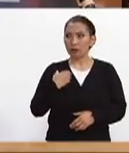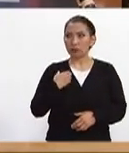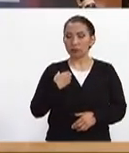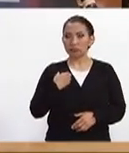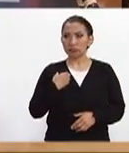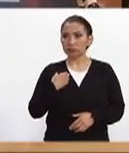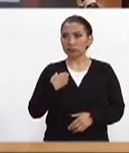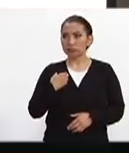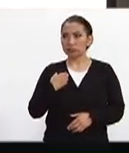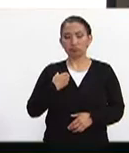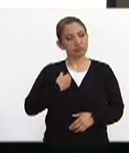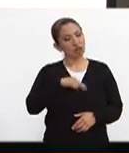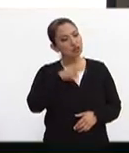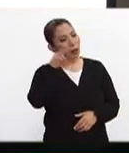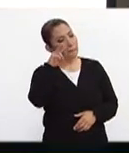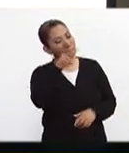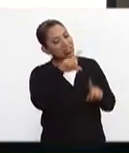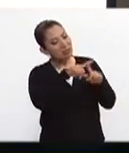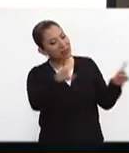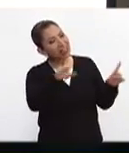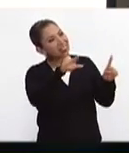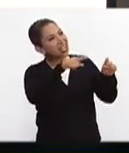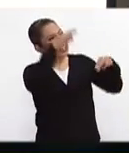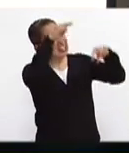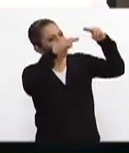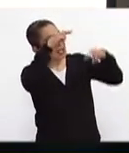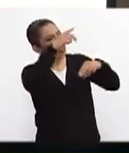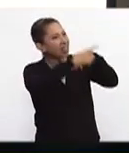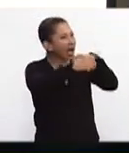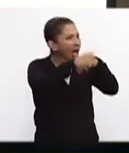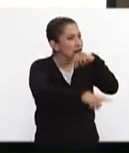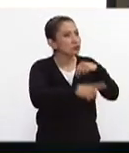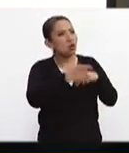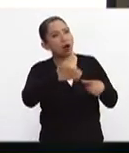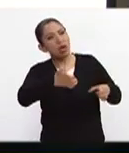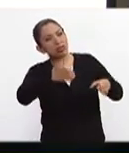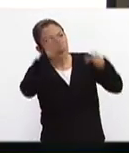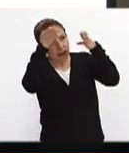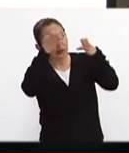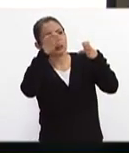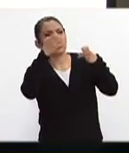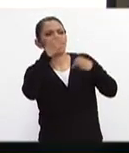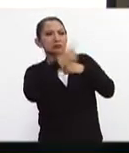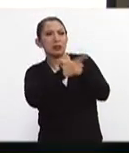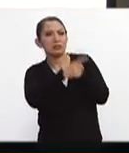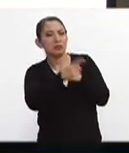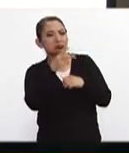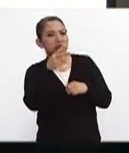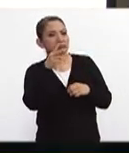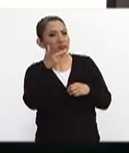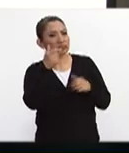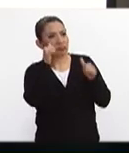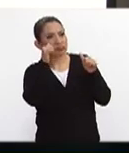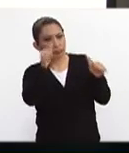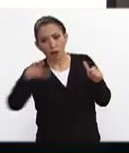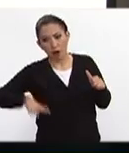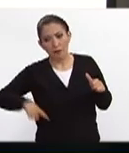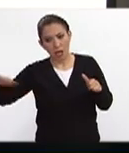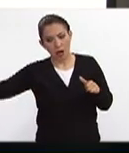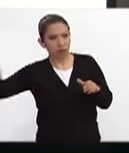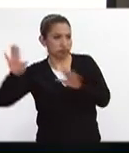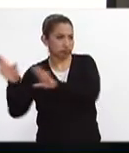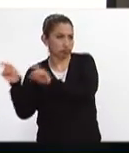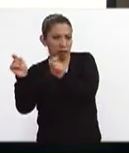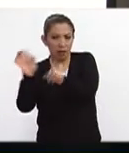diferentes niveles de afectaciones es decir los edificios que están afectados los están atendiendo el gobierno